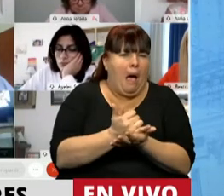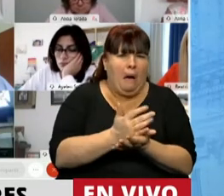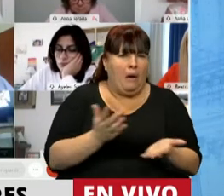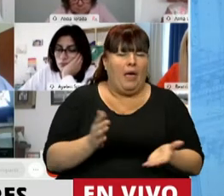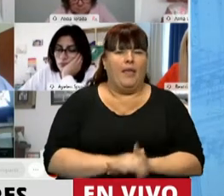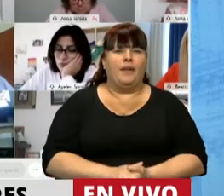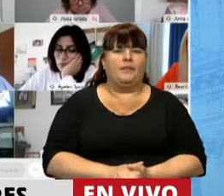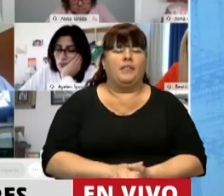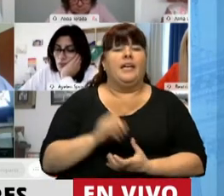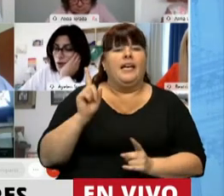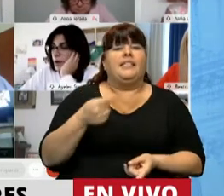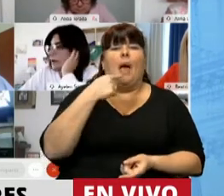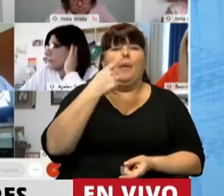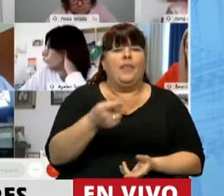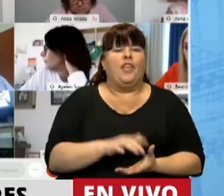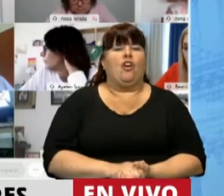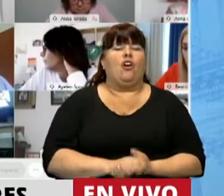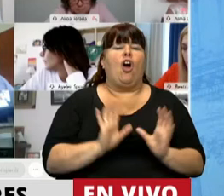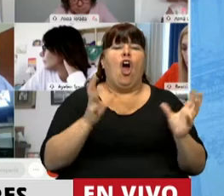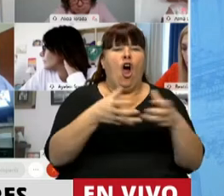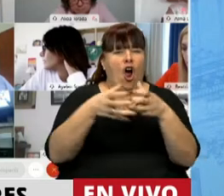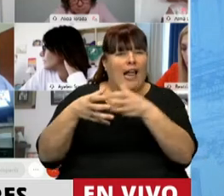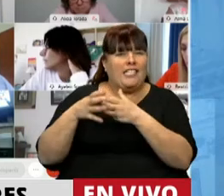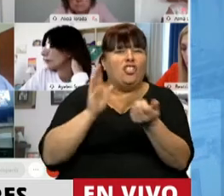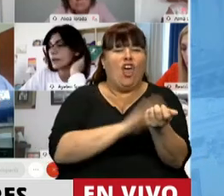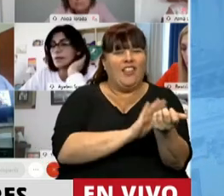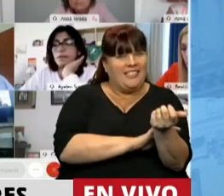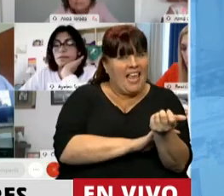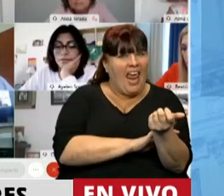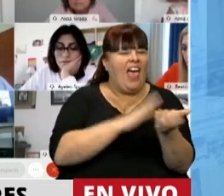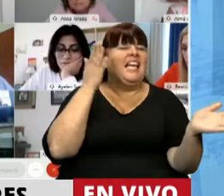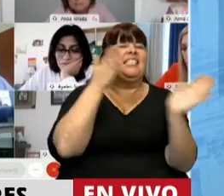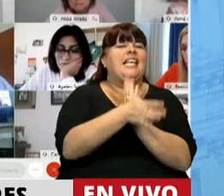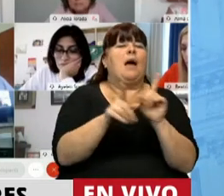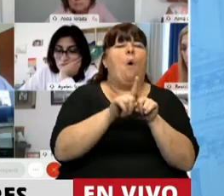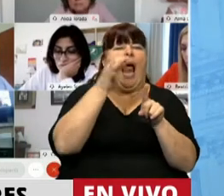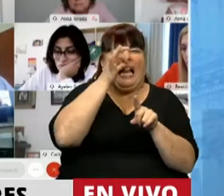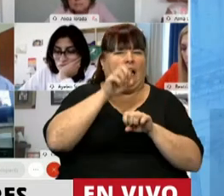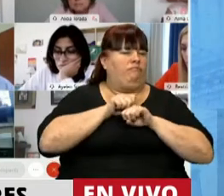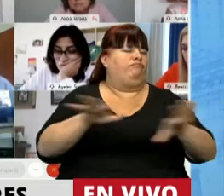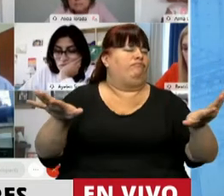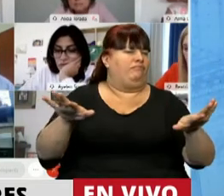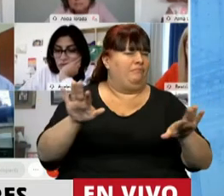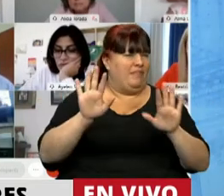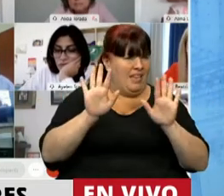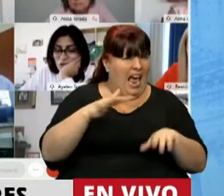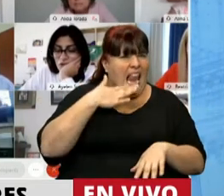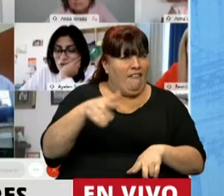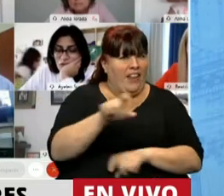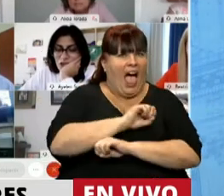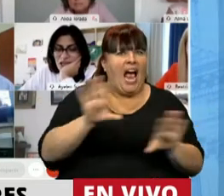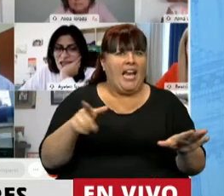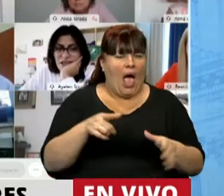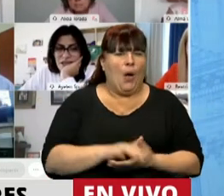dijo que las organizaciones de izquierda huyeron como ratas. Esto, Presidente, realmente es muy